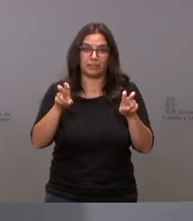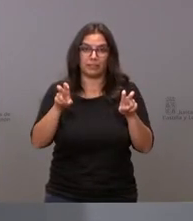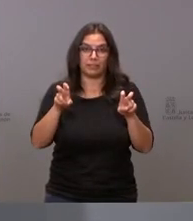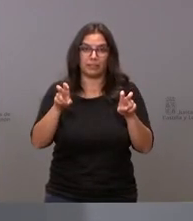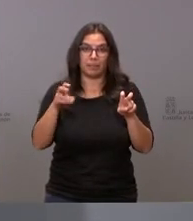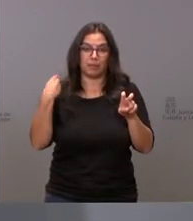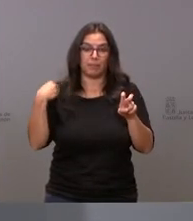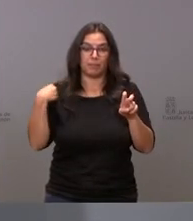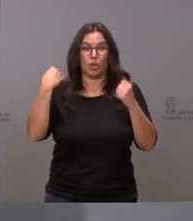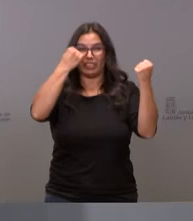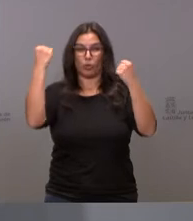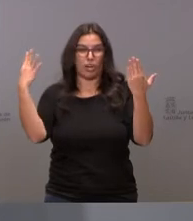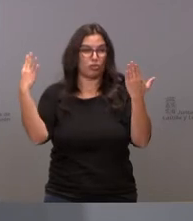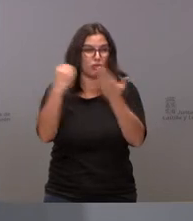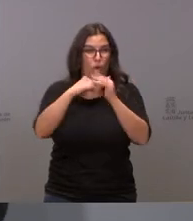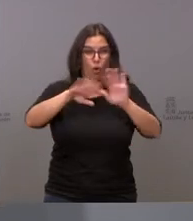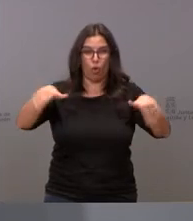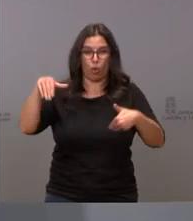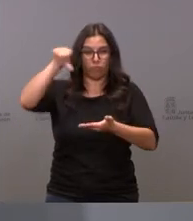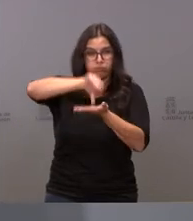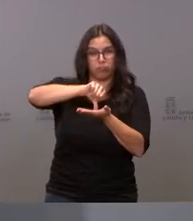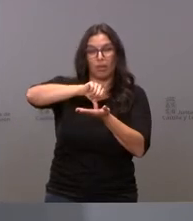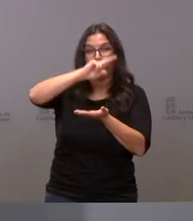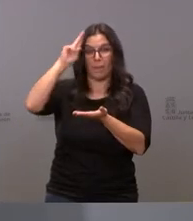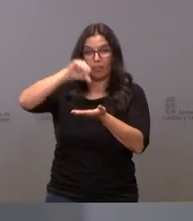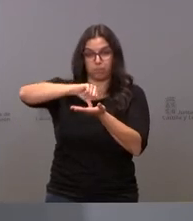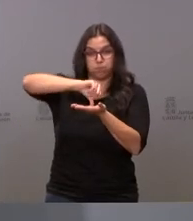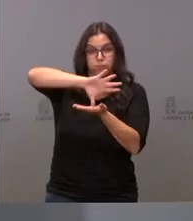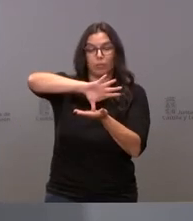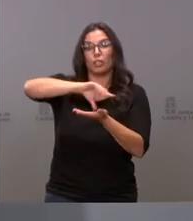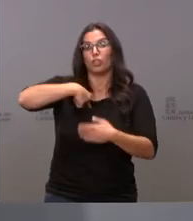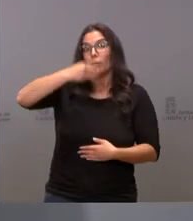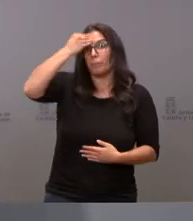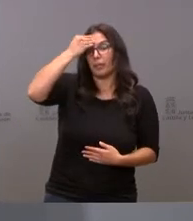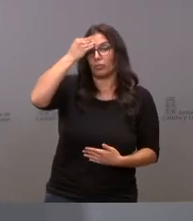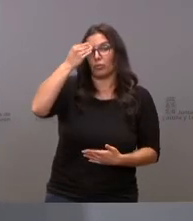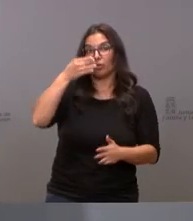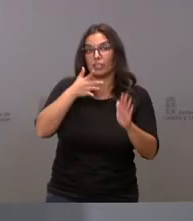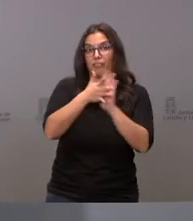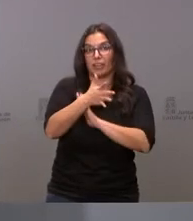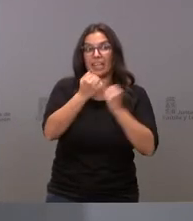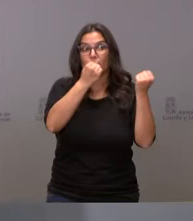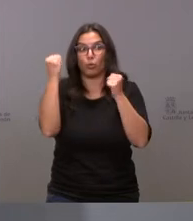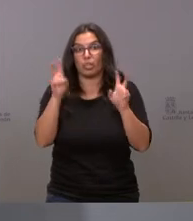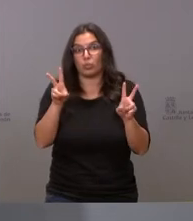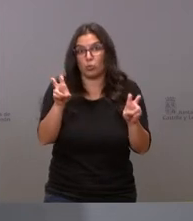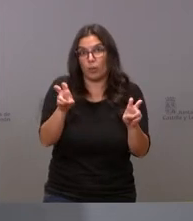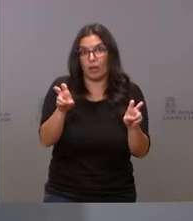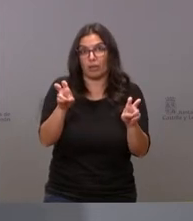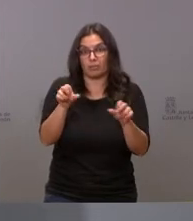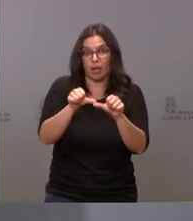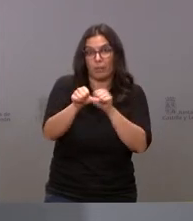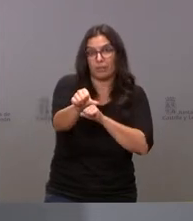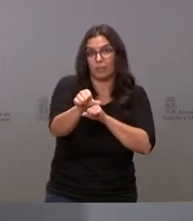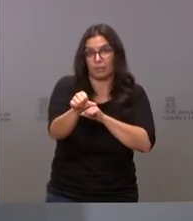desconcentración de las instituciones yo entiendo que esto se refiere a instituciones nuevas o de nueva creación en